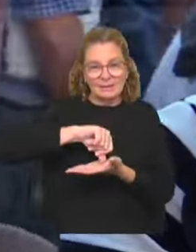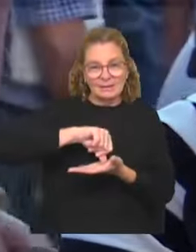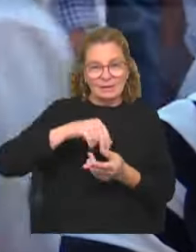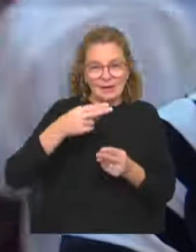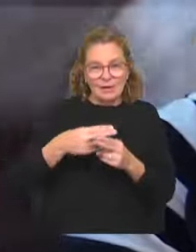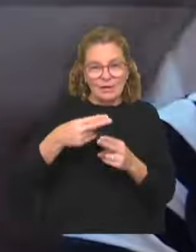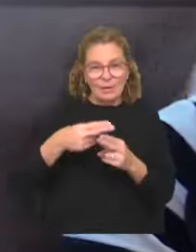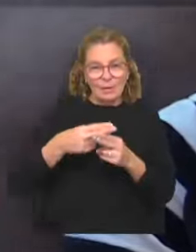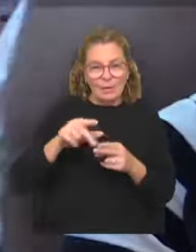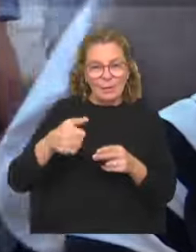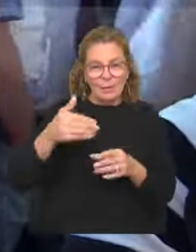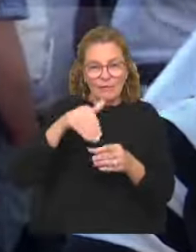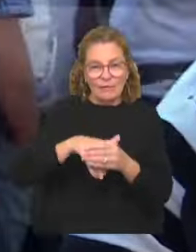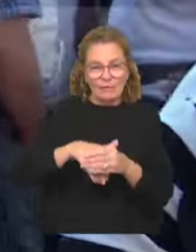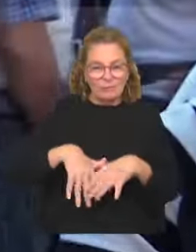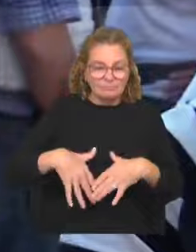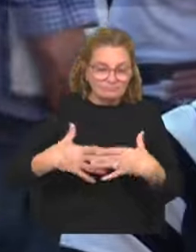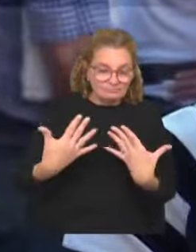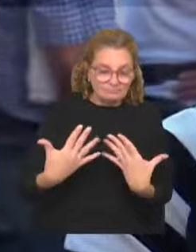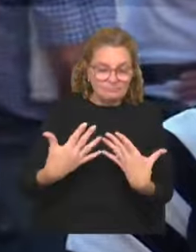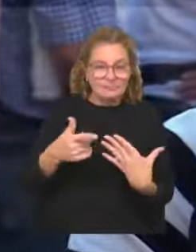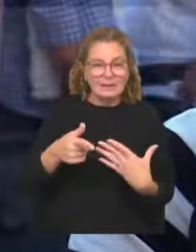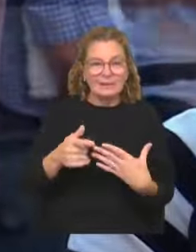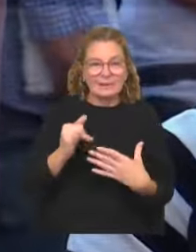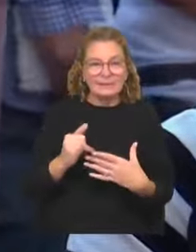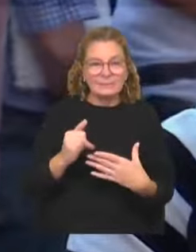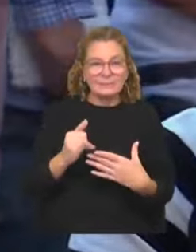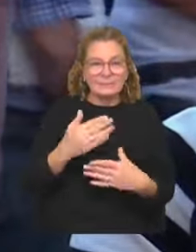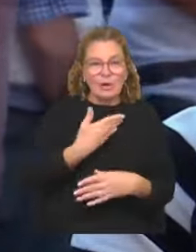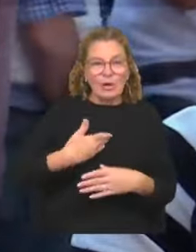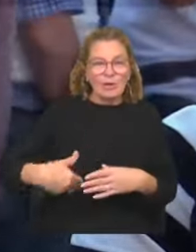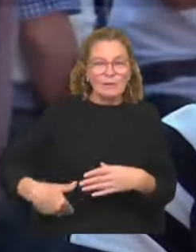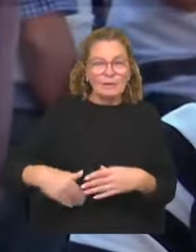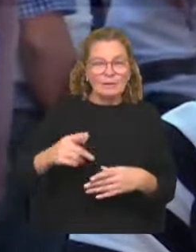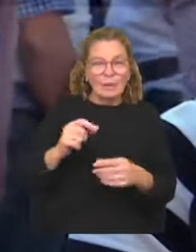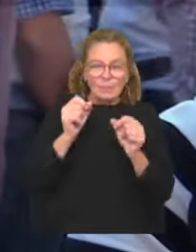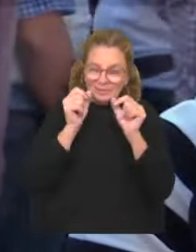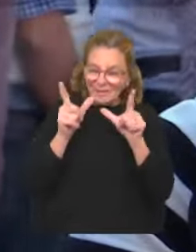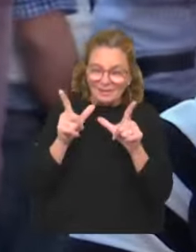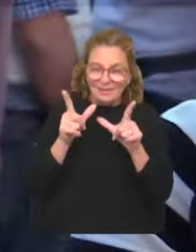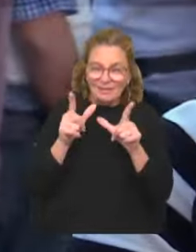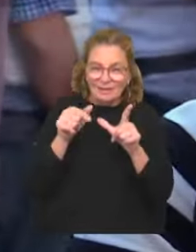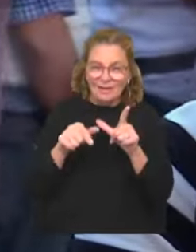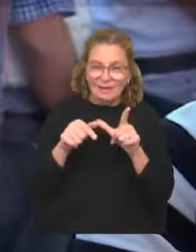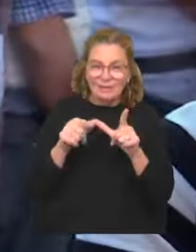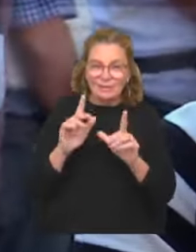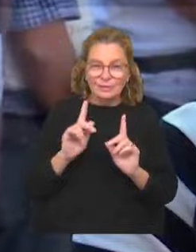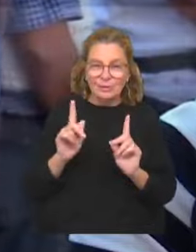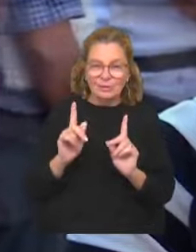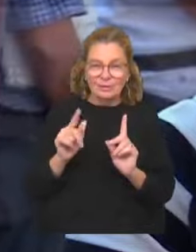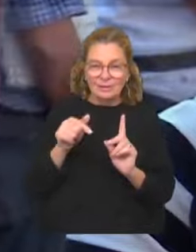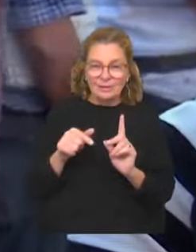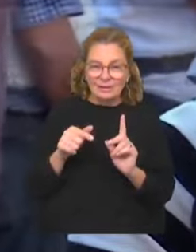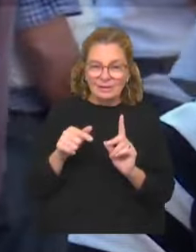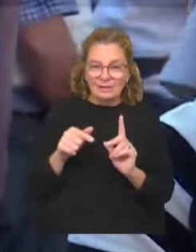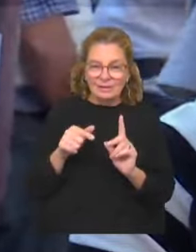nombre de después votan lo que sea, y los gobiernos no prestan atención a esa demanda. Y esa